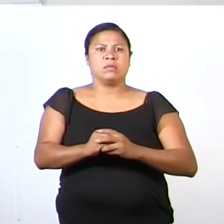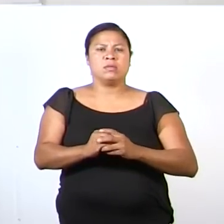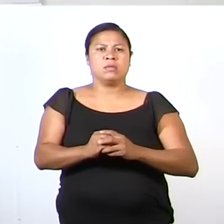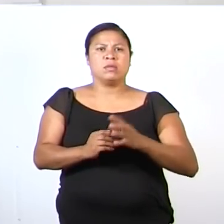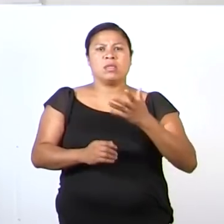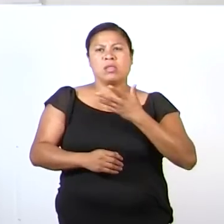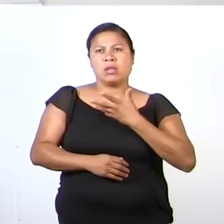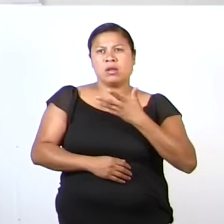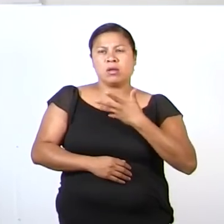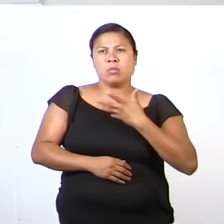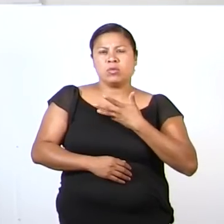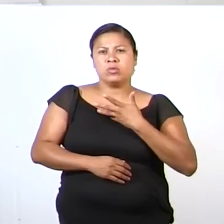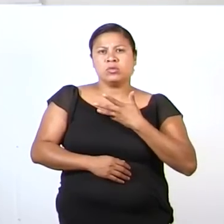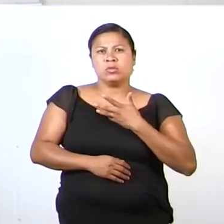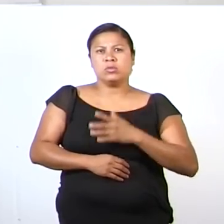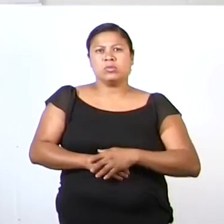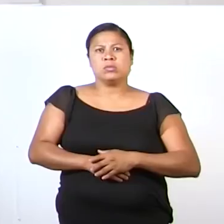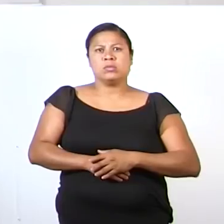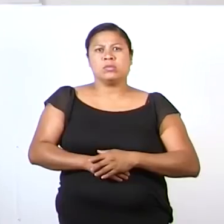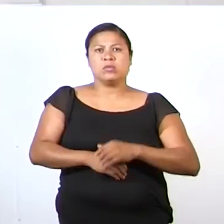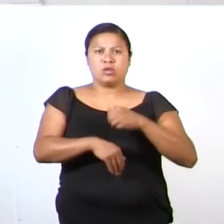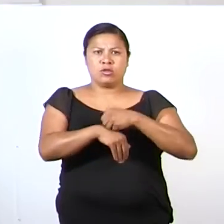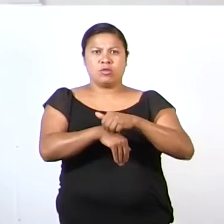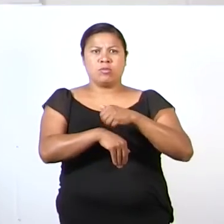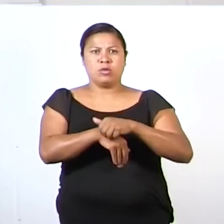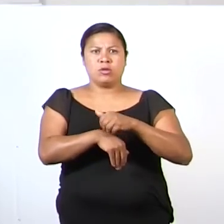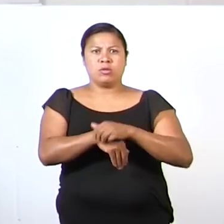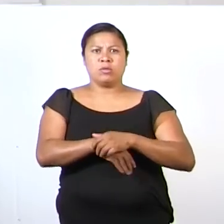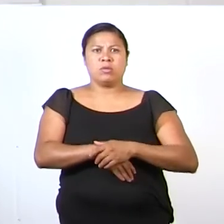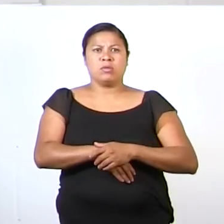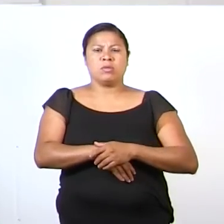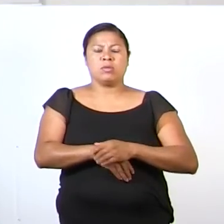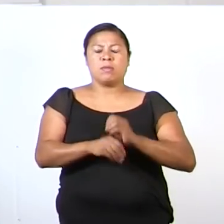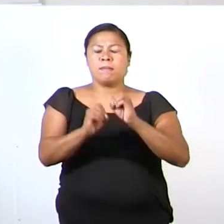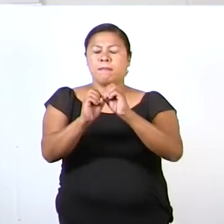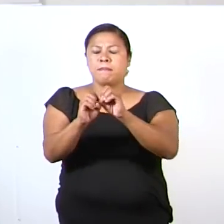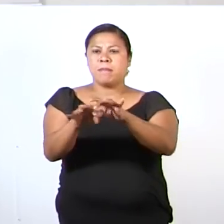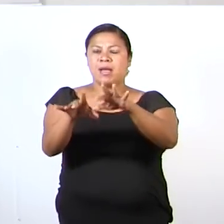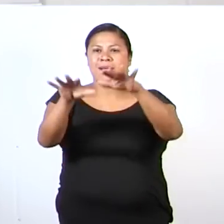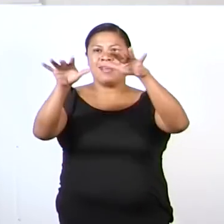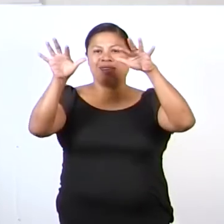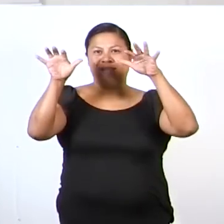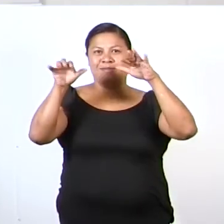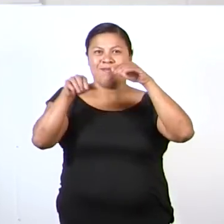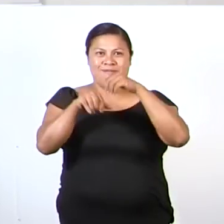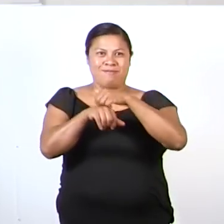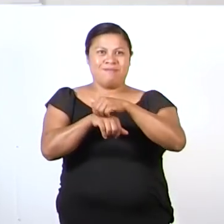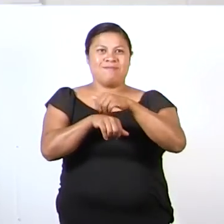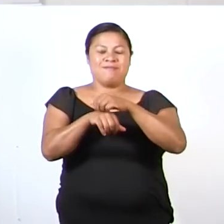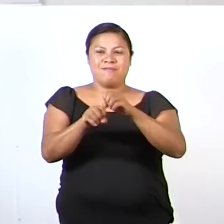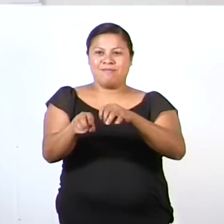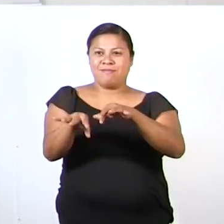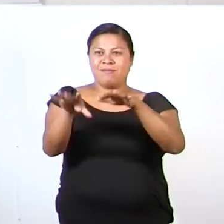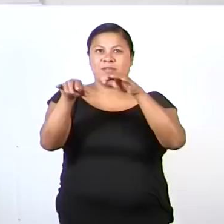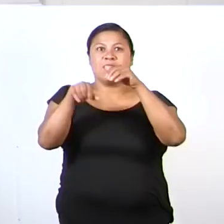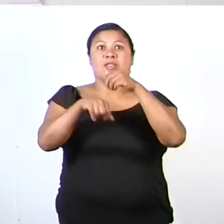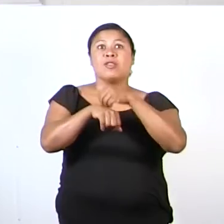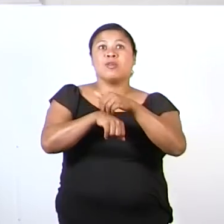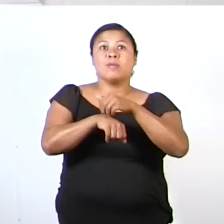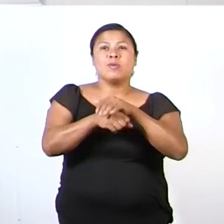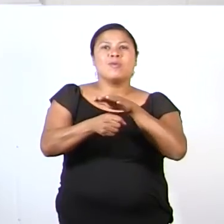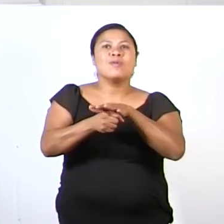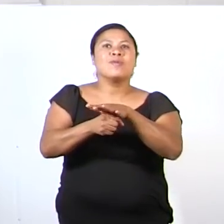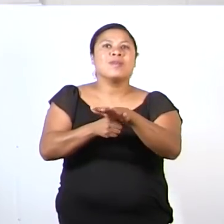Tenemos a un número mágico. ¿Qué es el número?